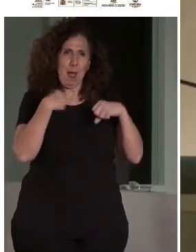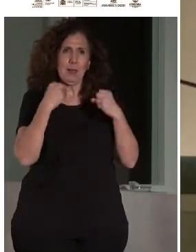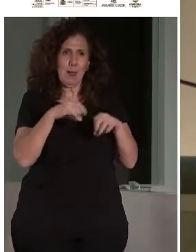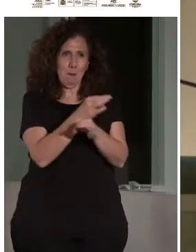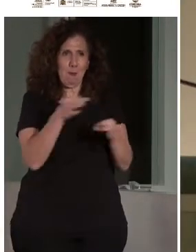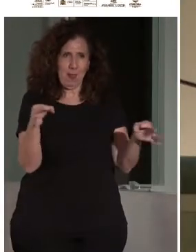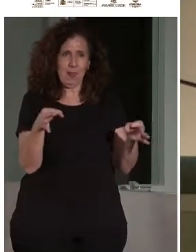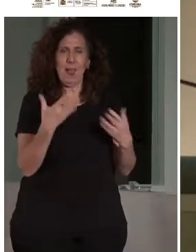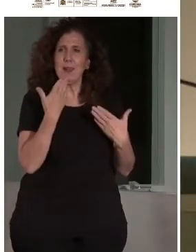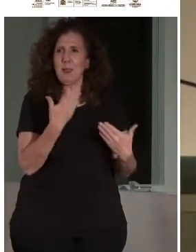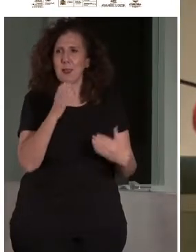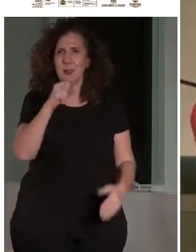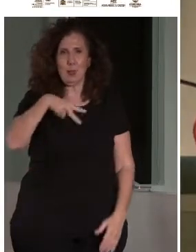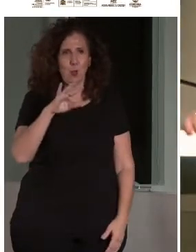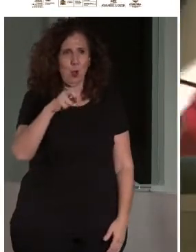Gracias, Antonio. Gracias,